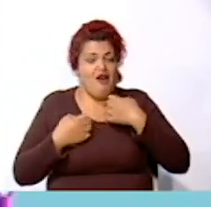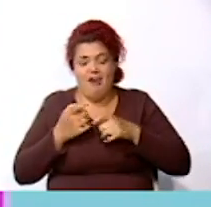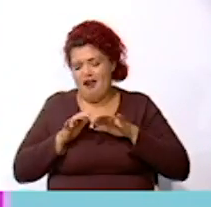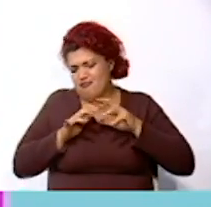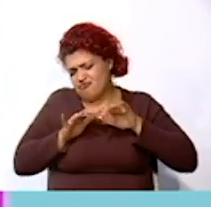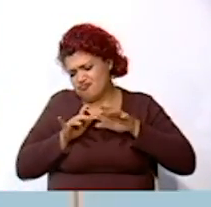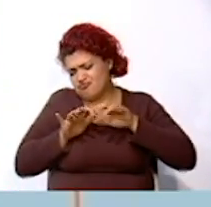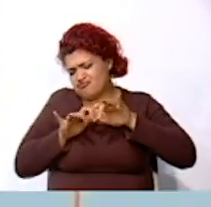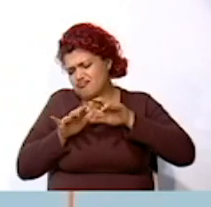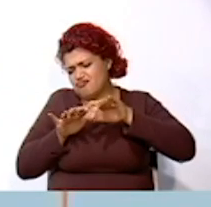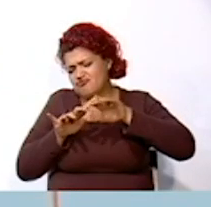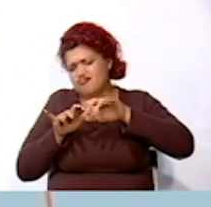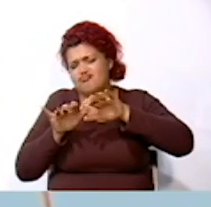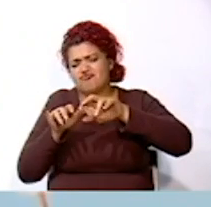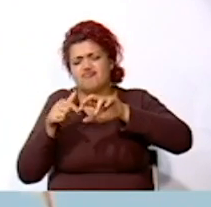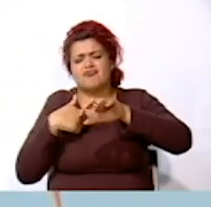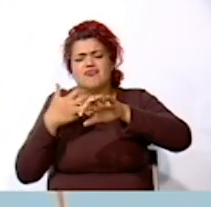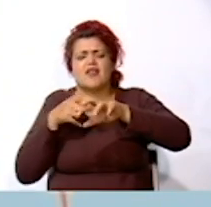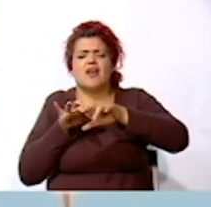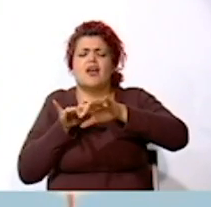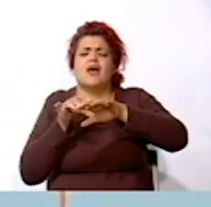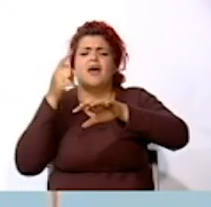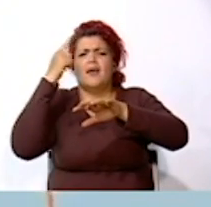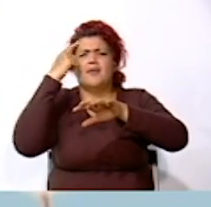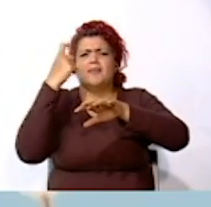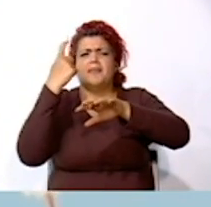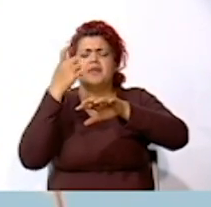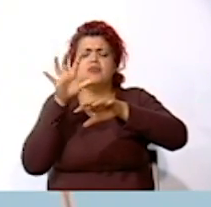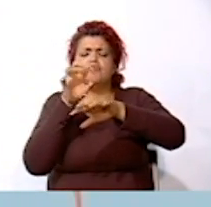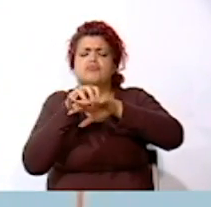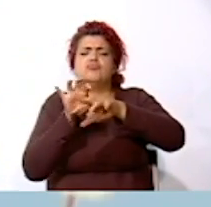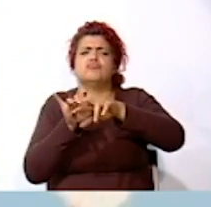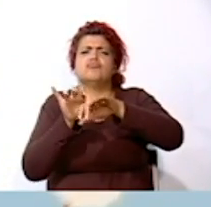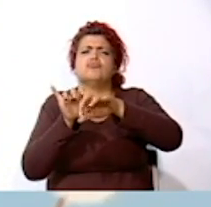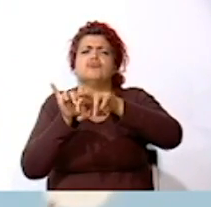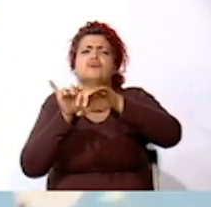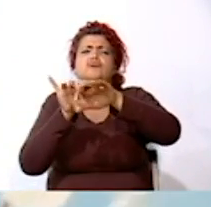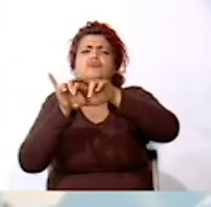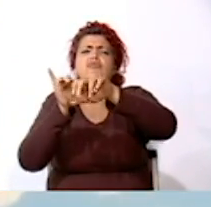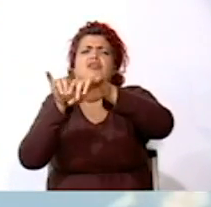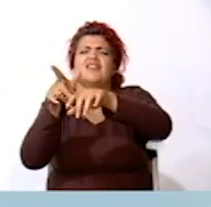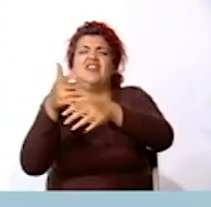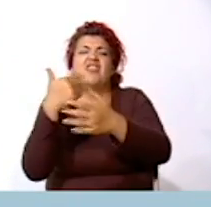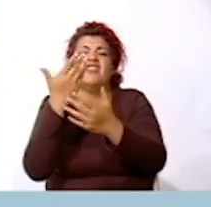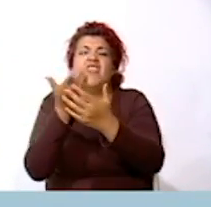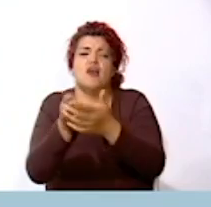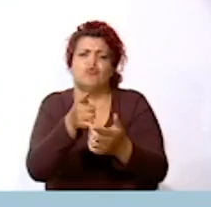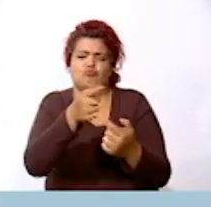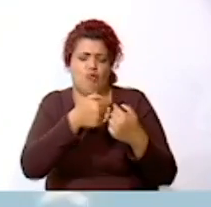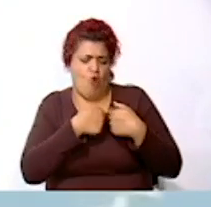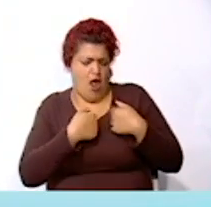emoción Que lleguen mis pensamientos a tu corazón